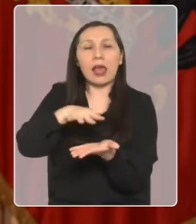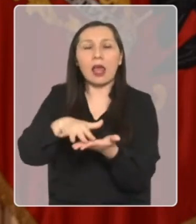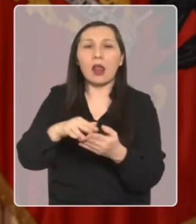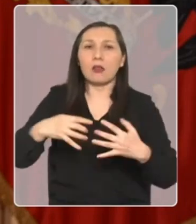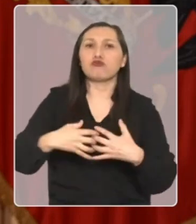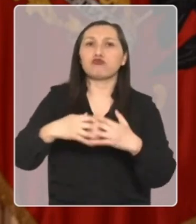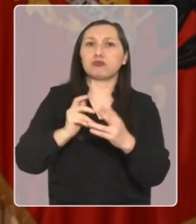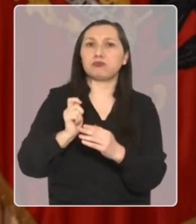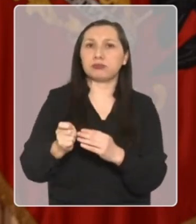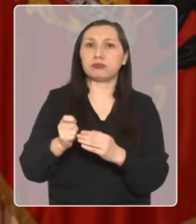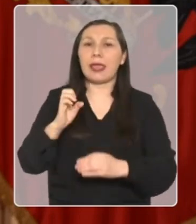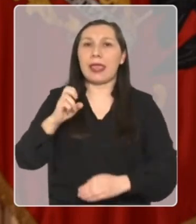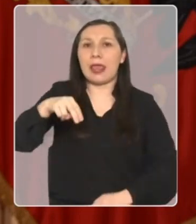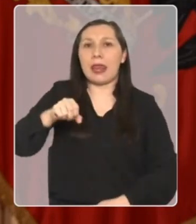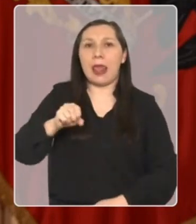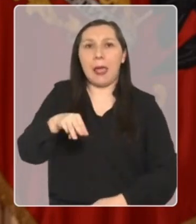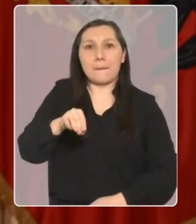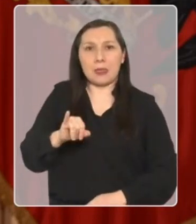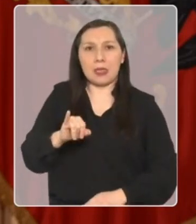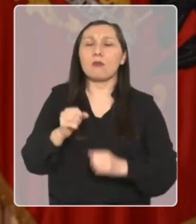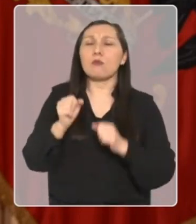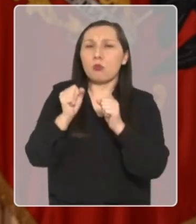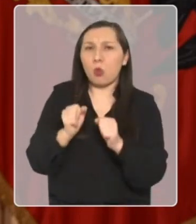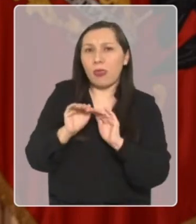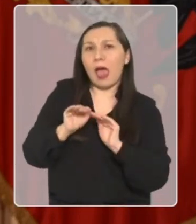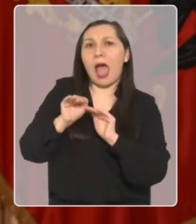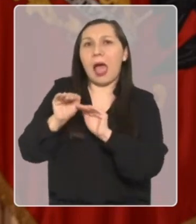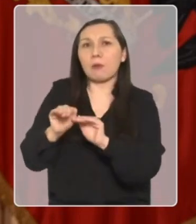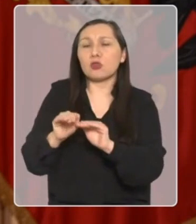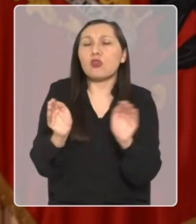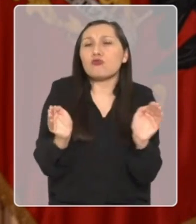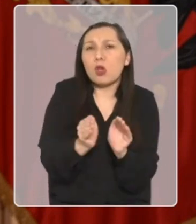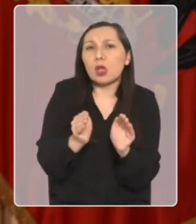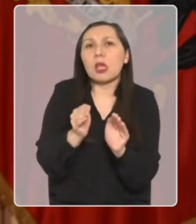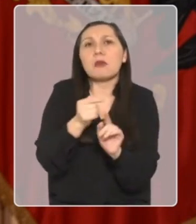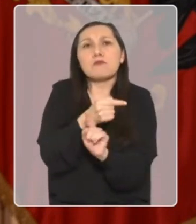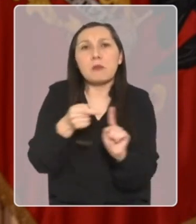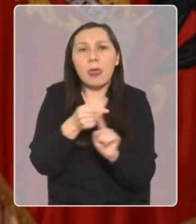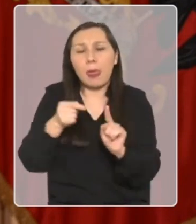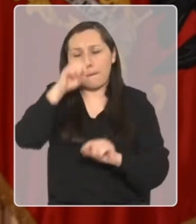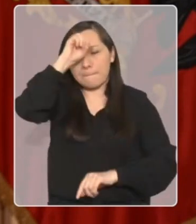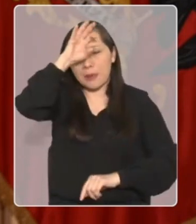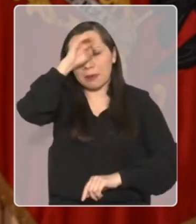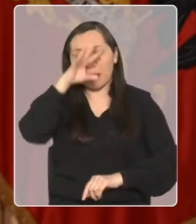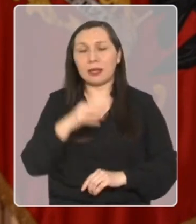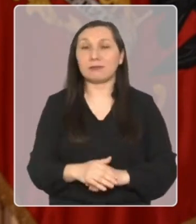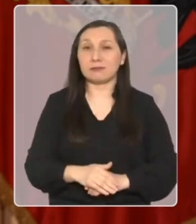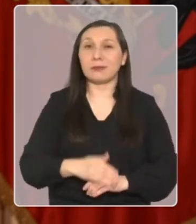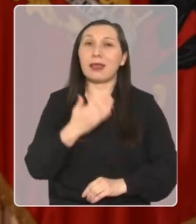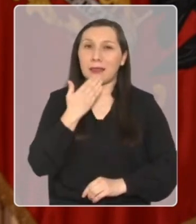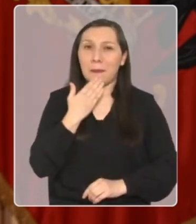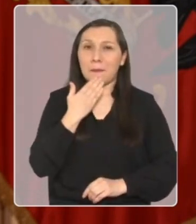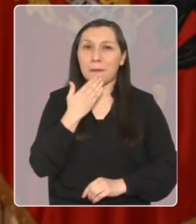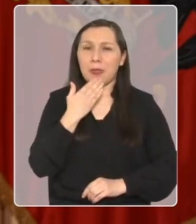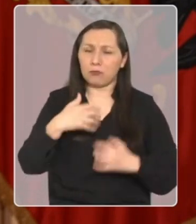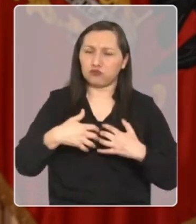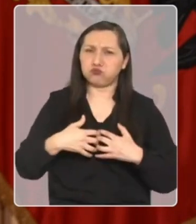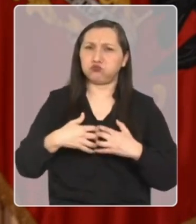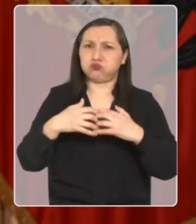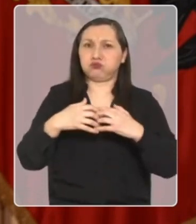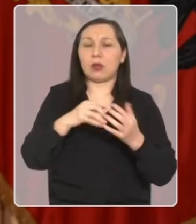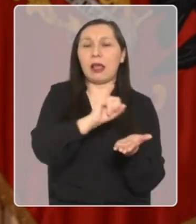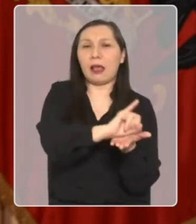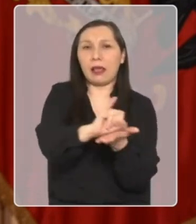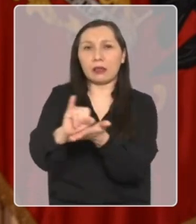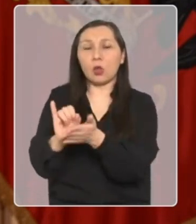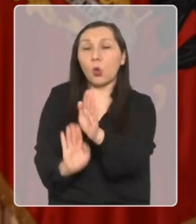Fortaleceremos financieramente a NAMI, potenciando su capacidad de apoyo a la pequeña y mediana minería. Y también vamos a robustecer las